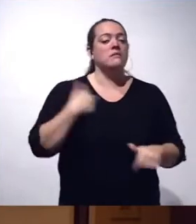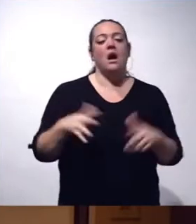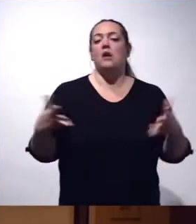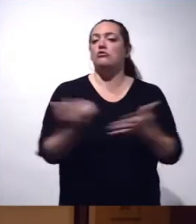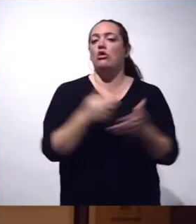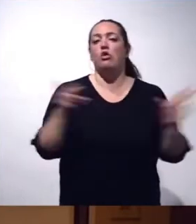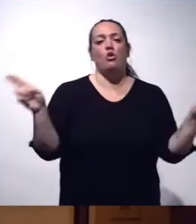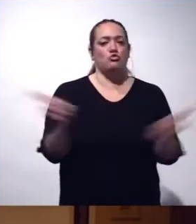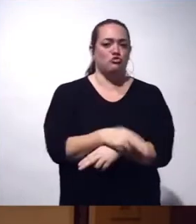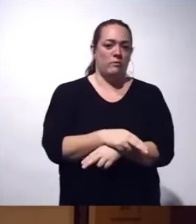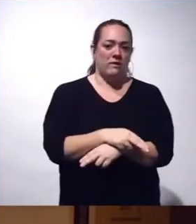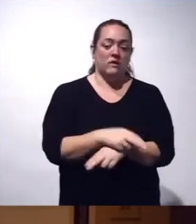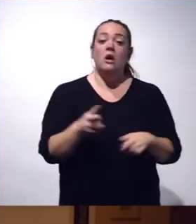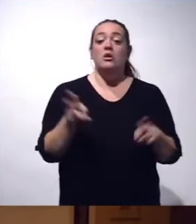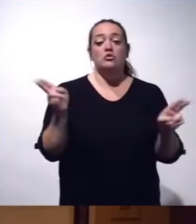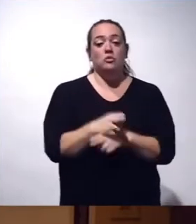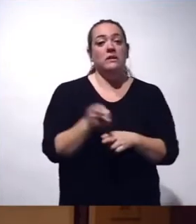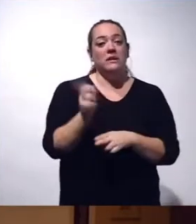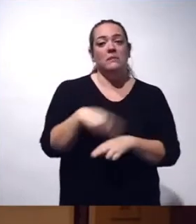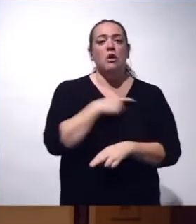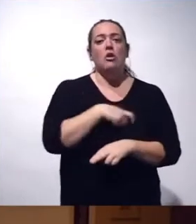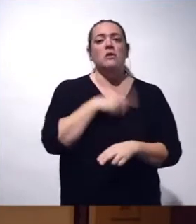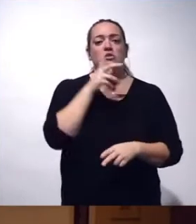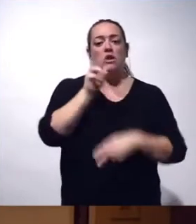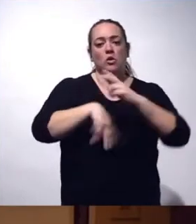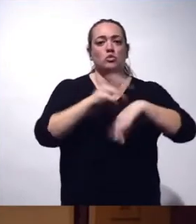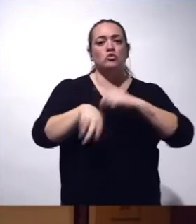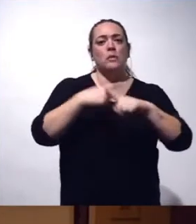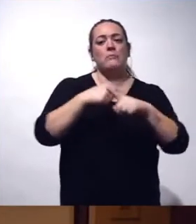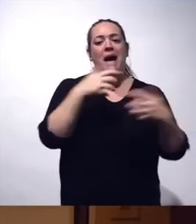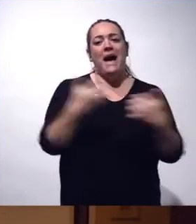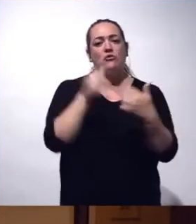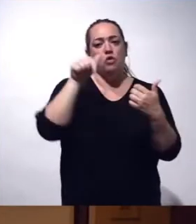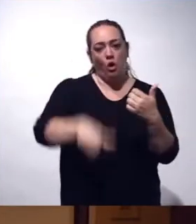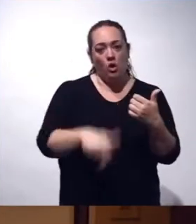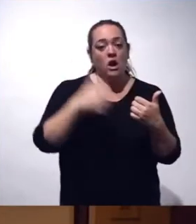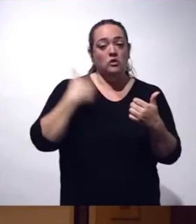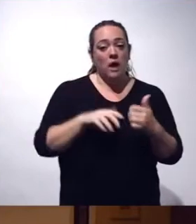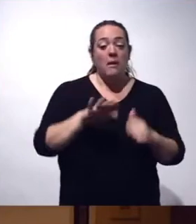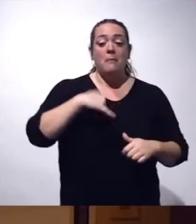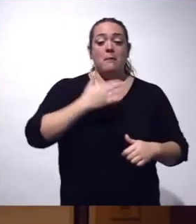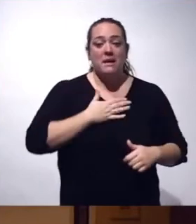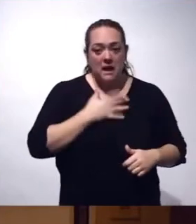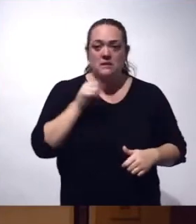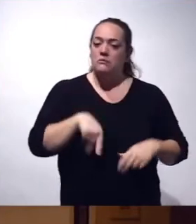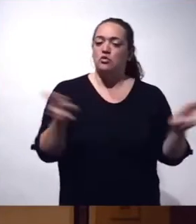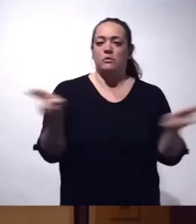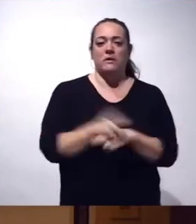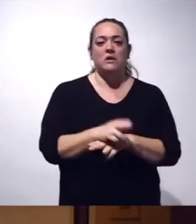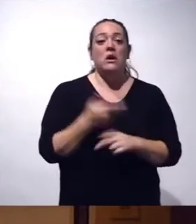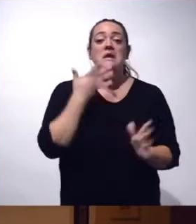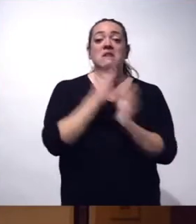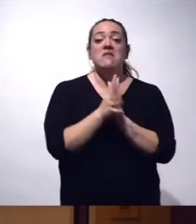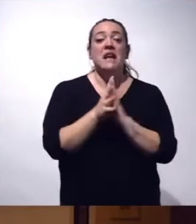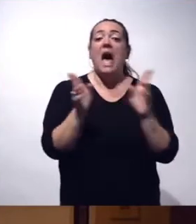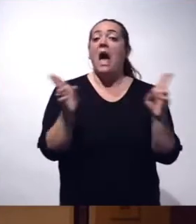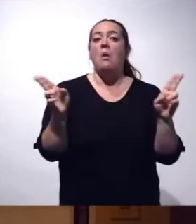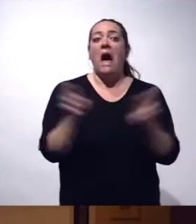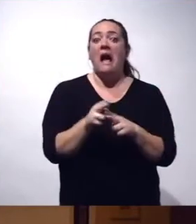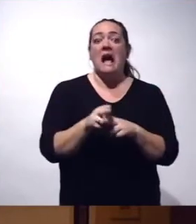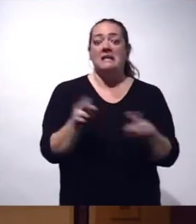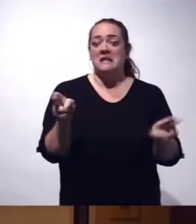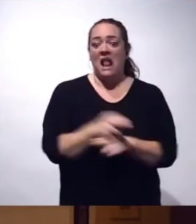ha quedado suspendido. Por tanto, queda suspendida la comisión de reconstrucción y todos los demás actos de hoy y de mañana, lo que no significa que se cancelen,